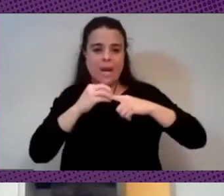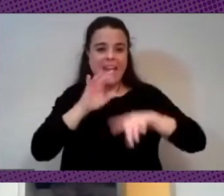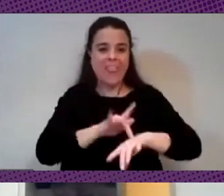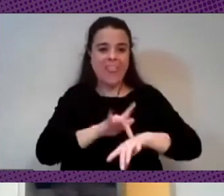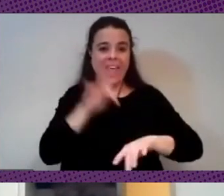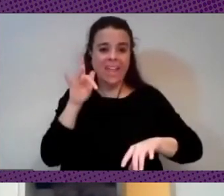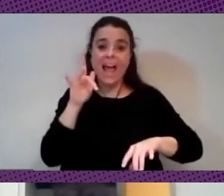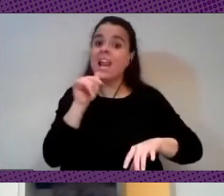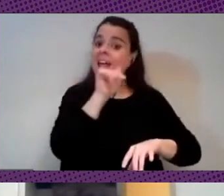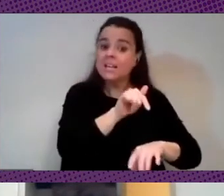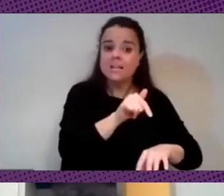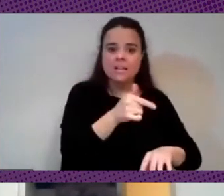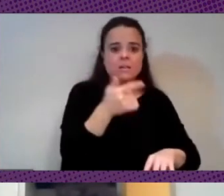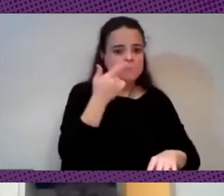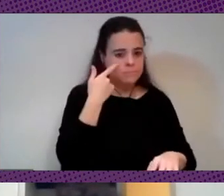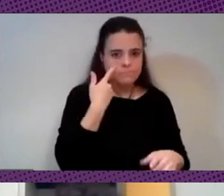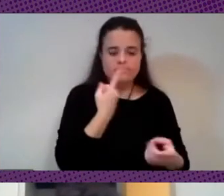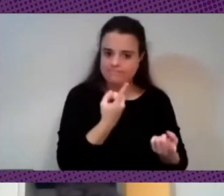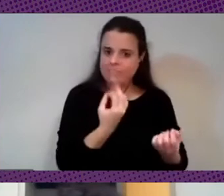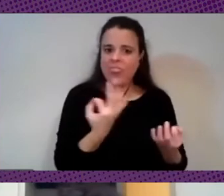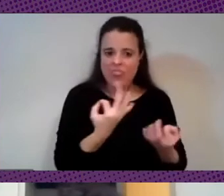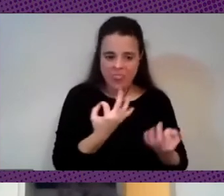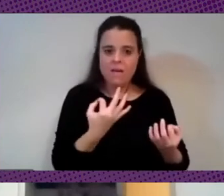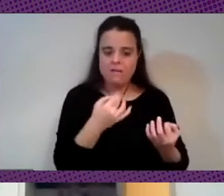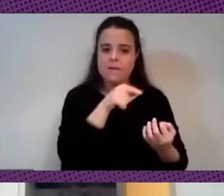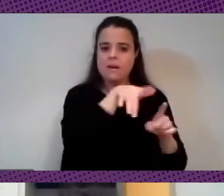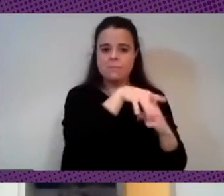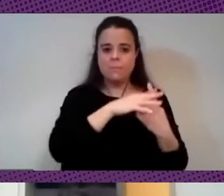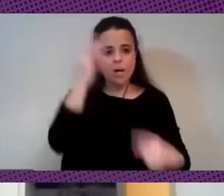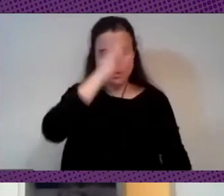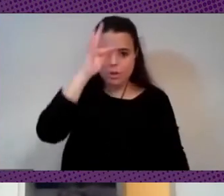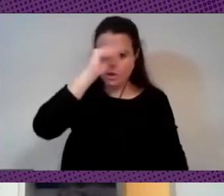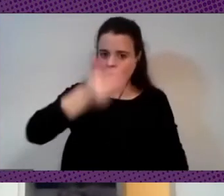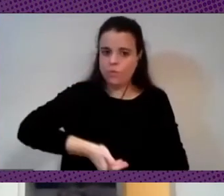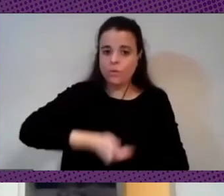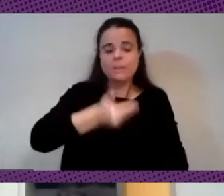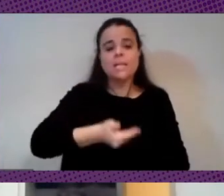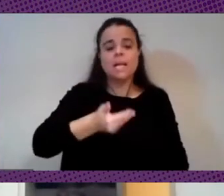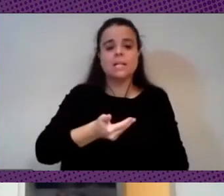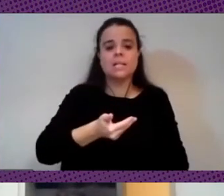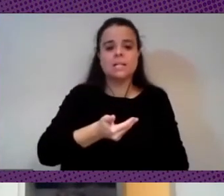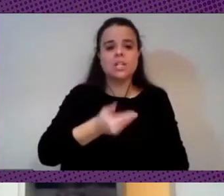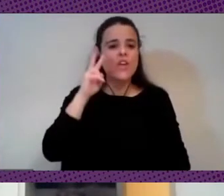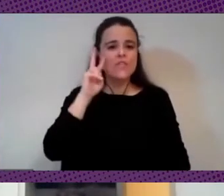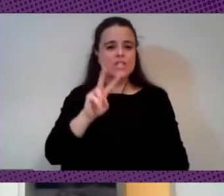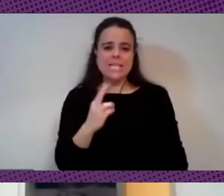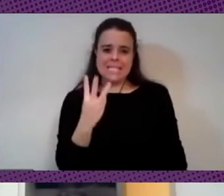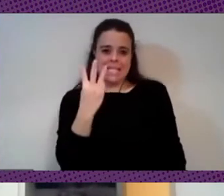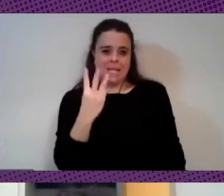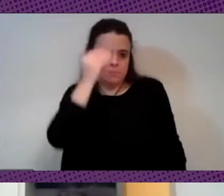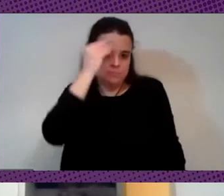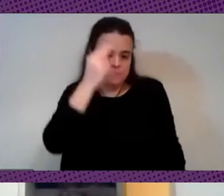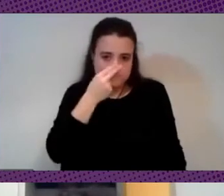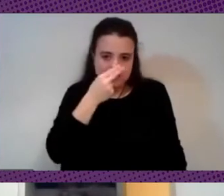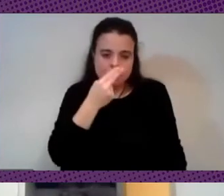de estos baremos fuera de este marco teórico entonces aquí se juntan tres visiones que a me parecen interesantes de un lado